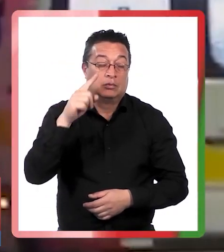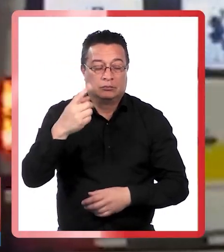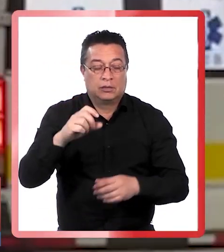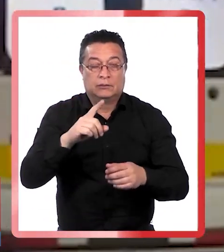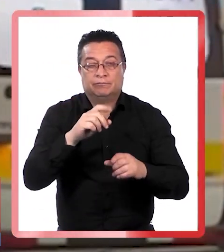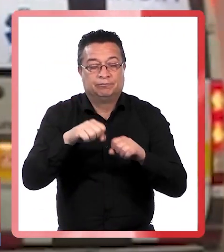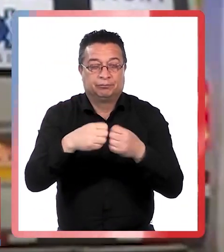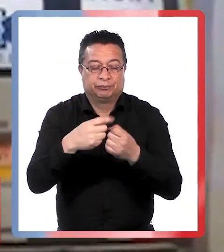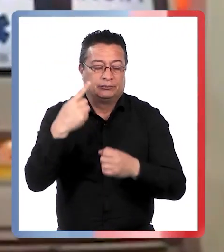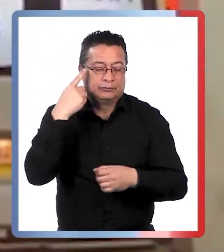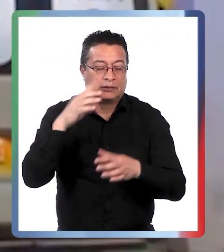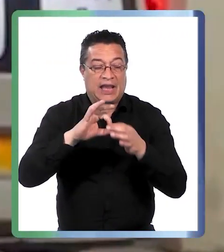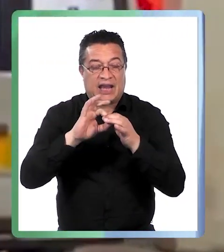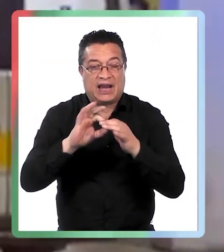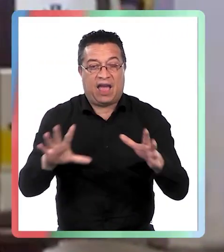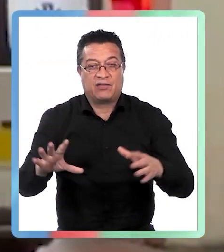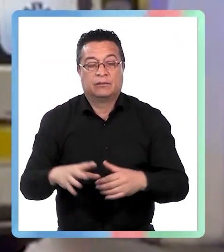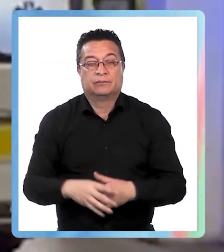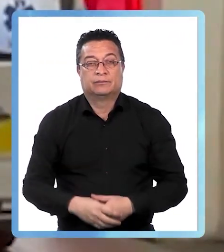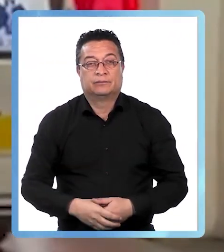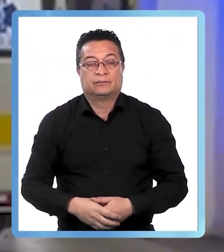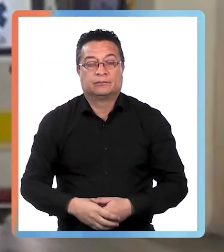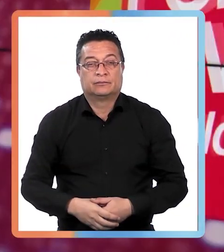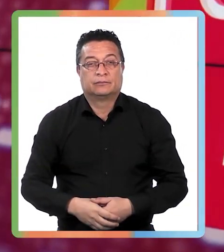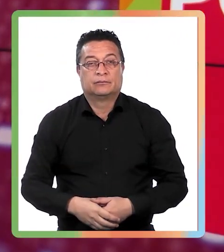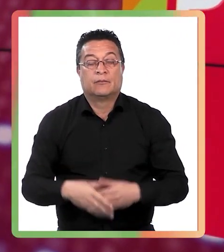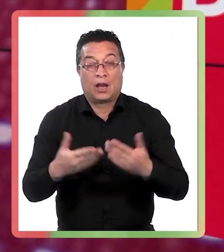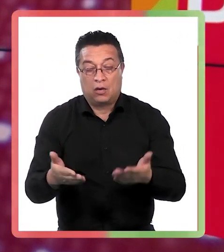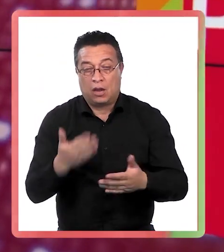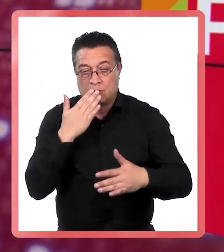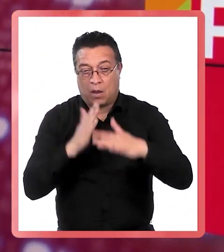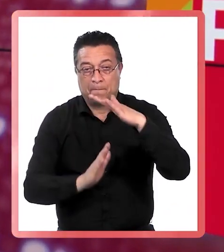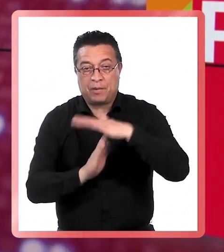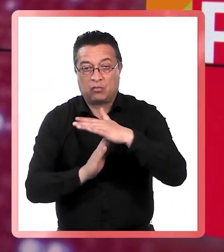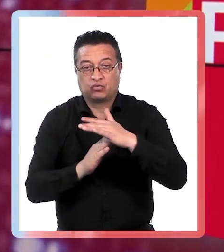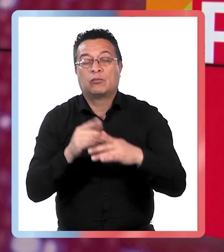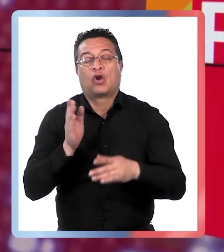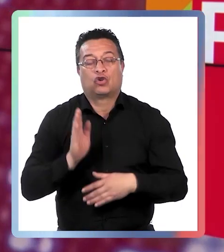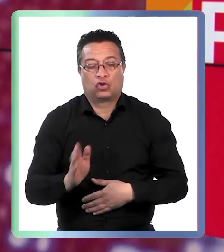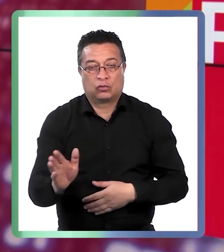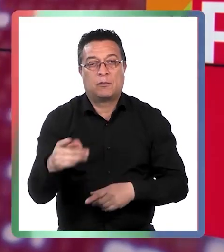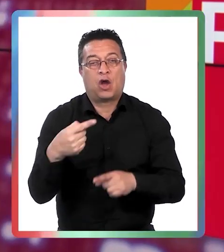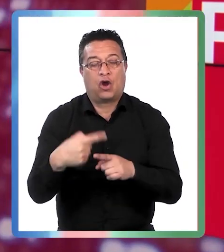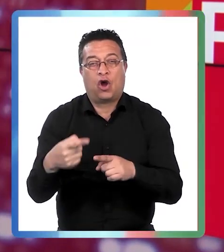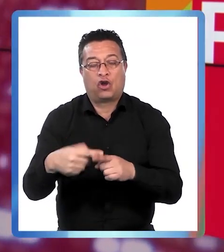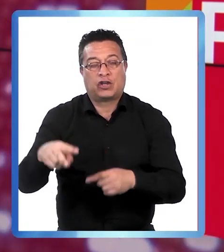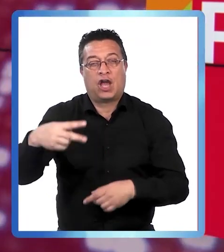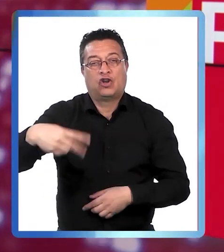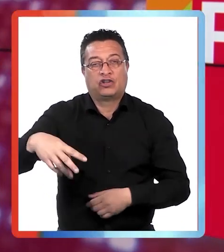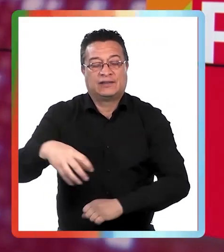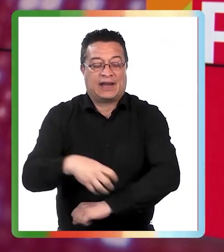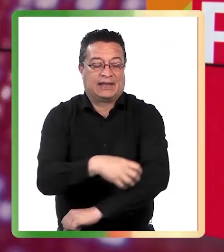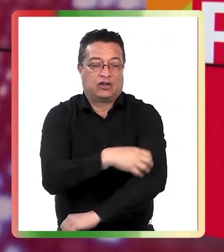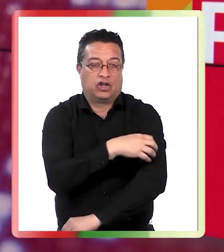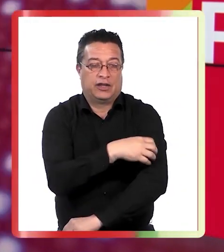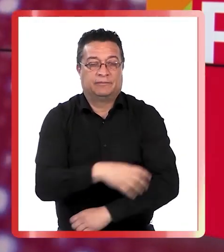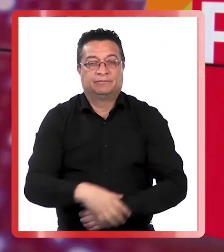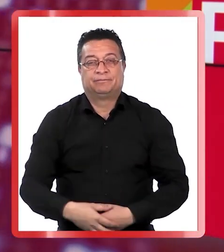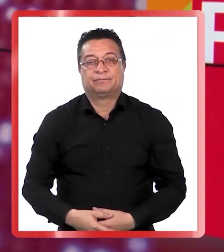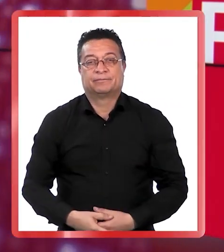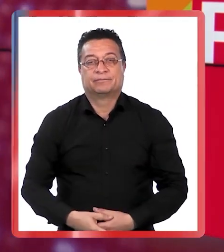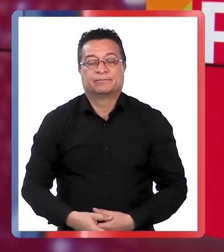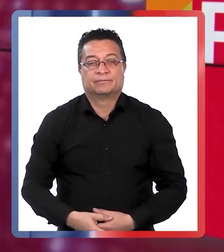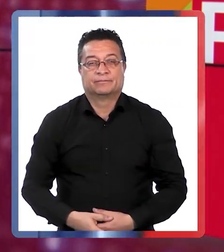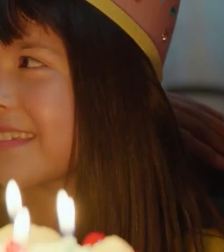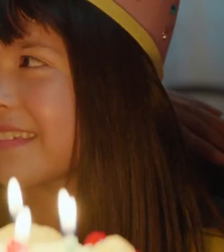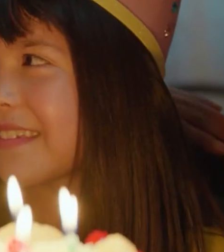le provocó un trauma ocular grave hacemos una breve pausa y ya continuamos revisando más información de las regiones no se